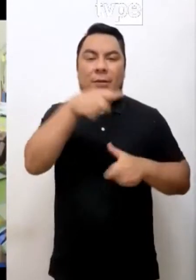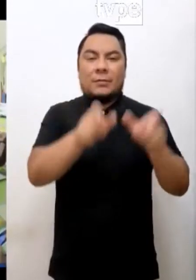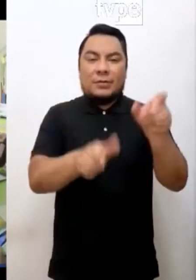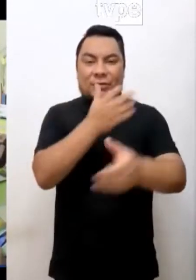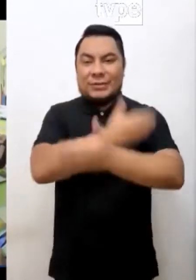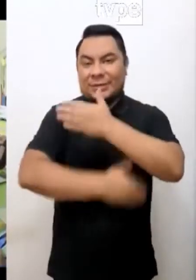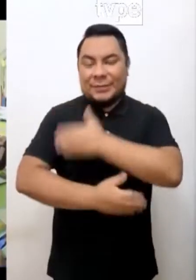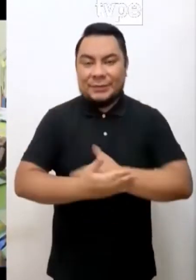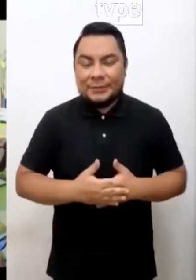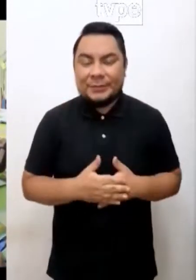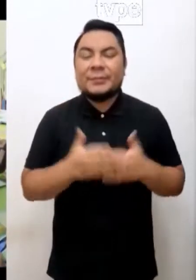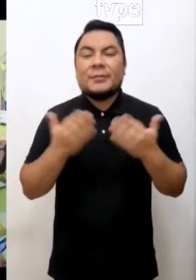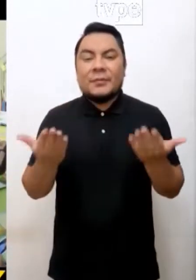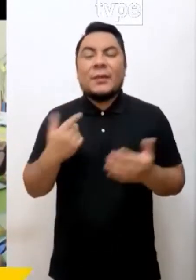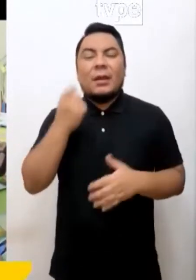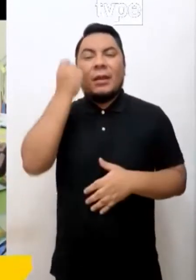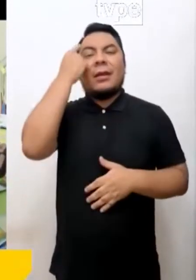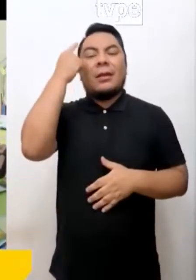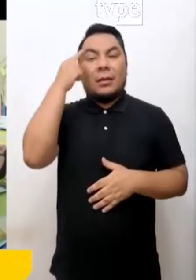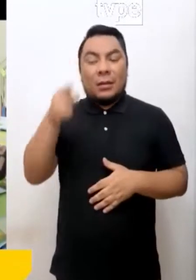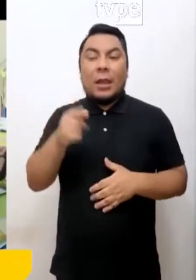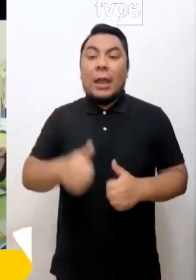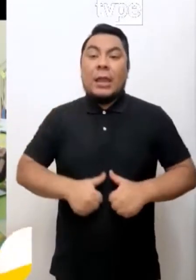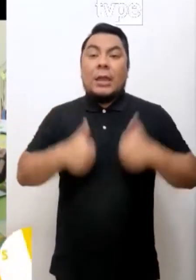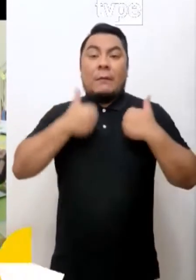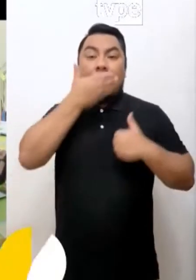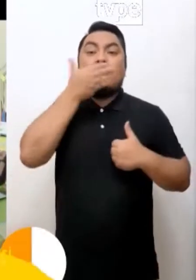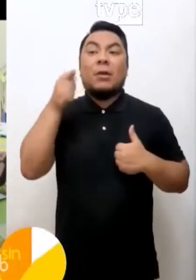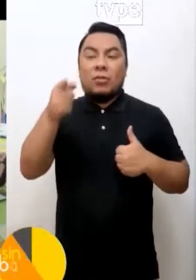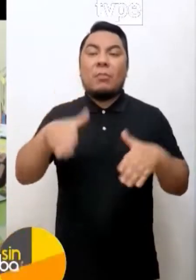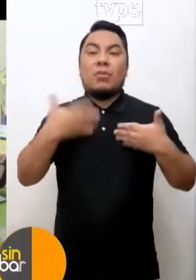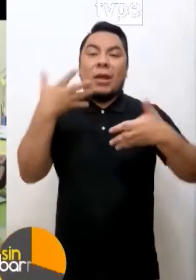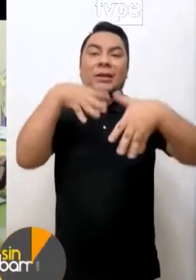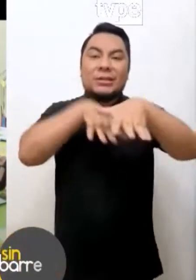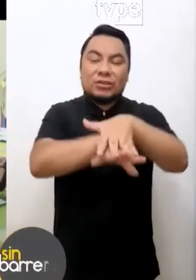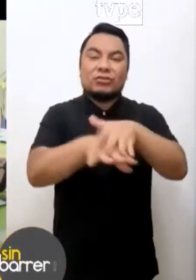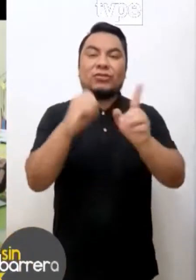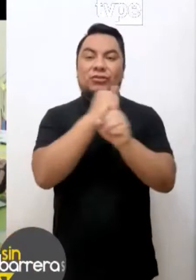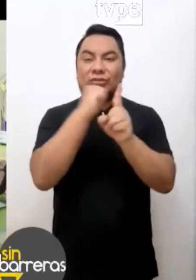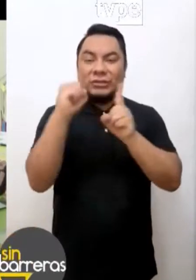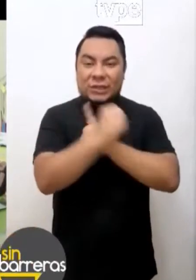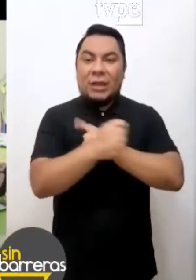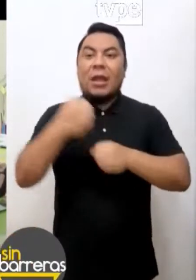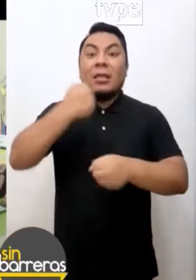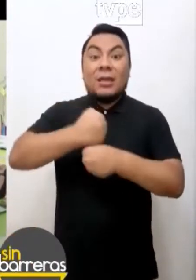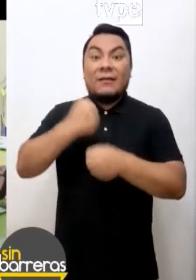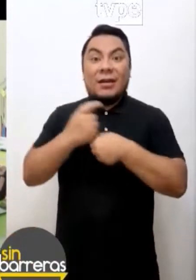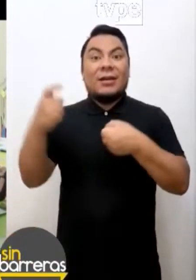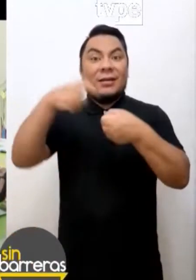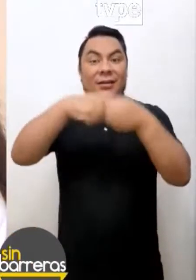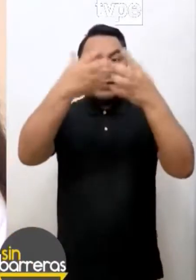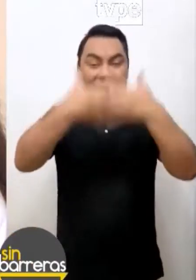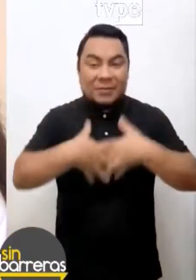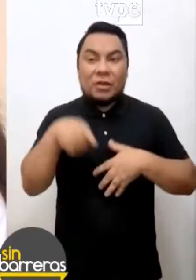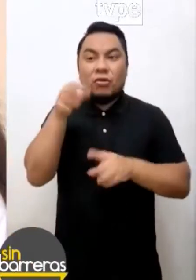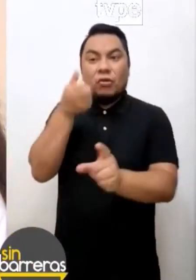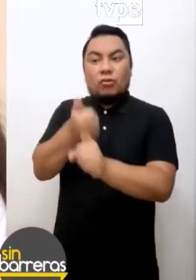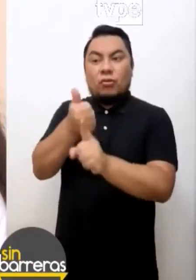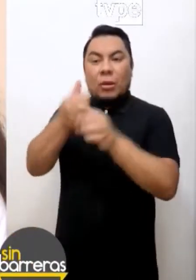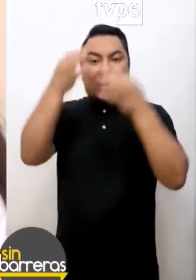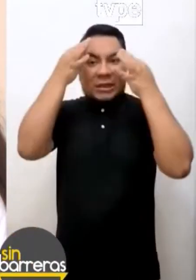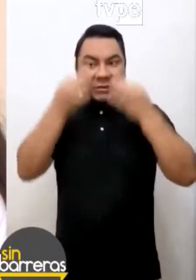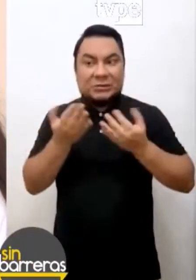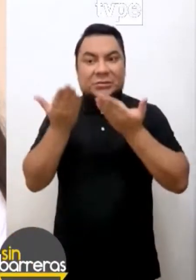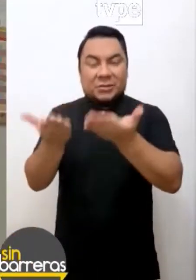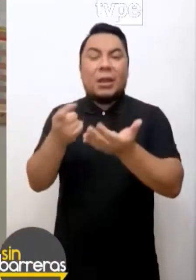vida de las personas con discapacidad. Entonces, entendiendo como calidad de vida, de que ellos puedan incluirse socialmente, trabajar, tomar sus